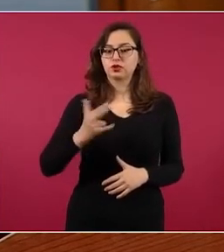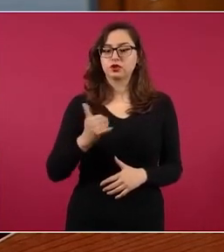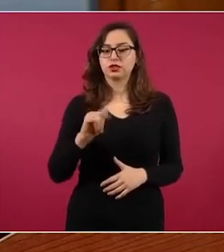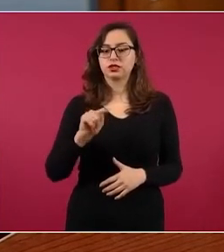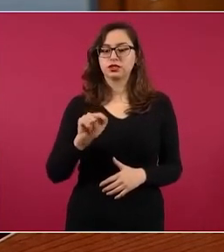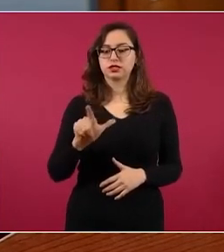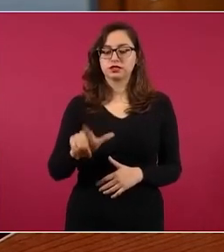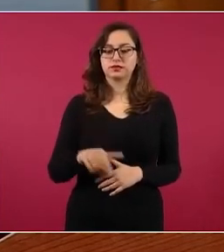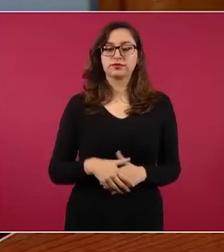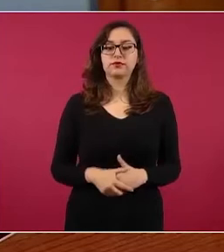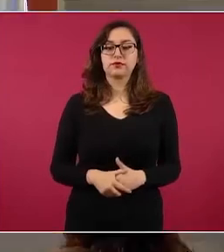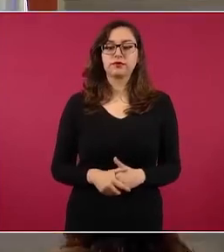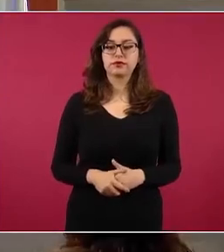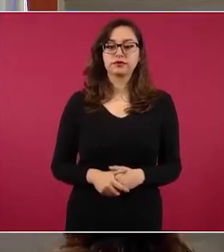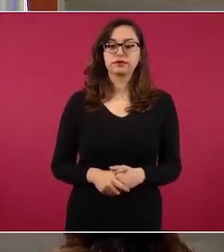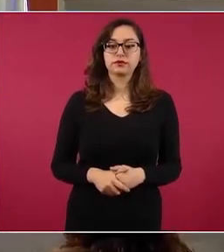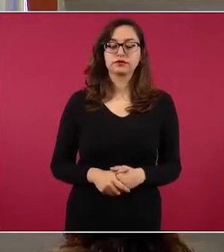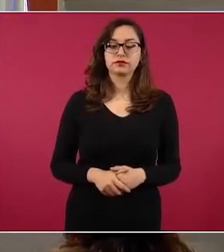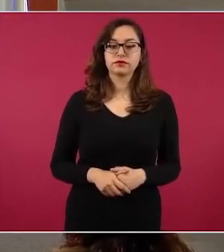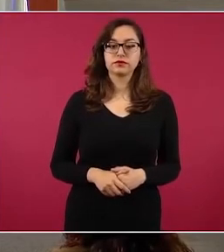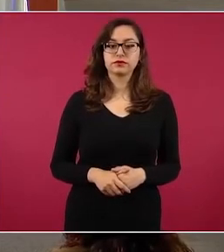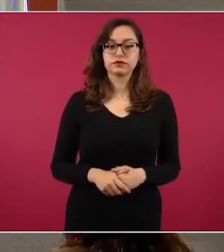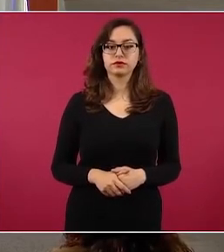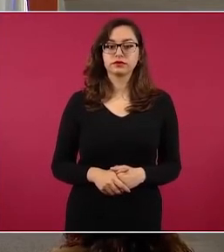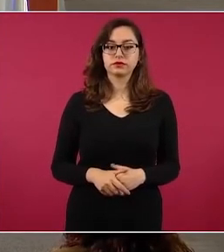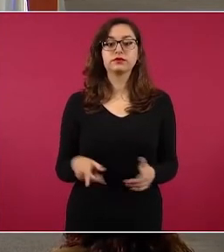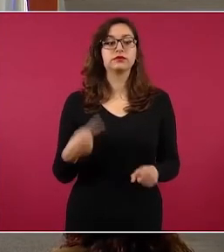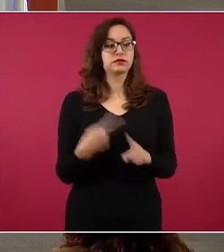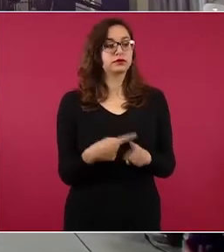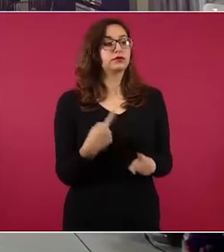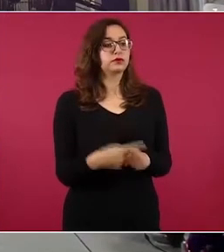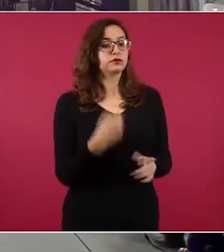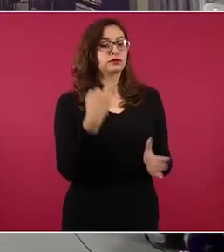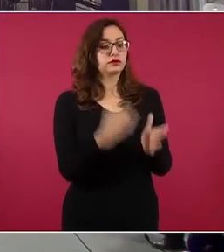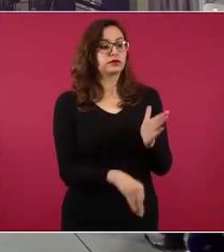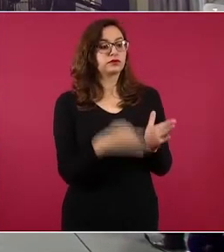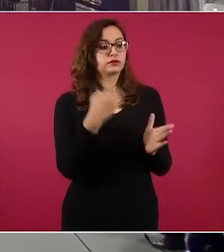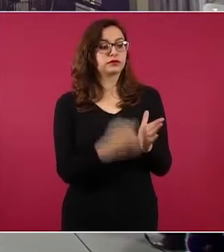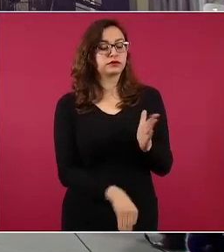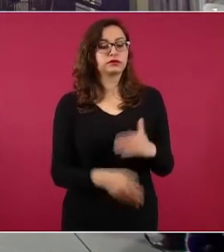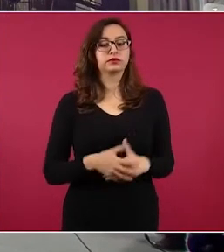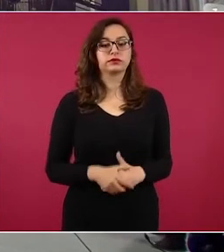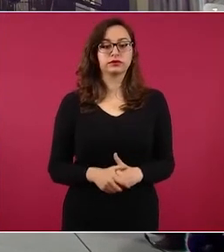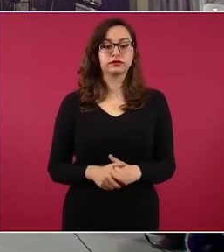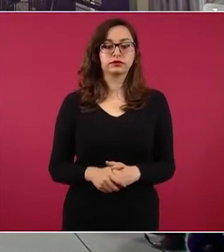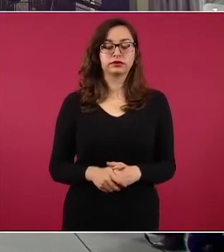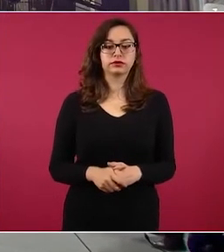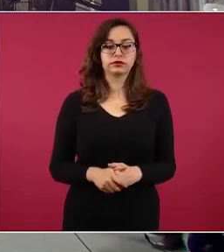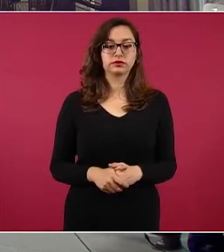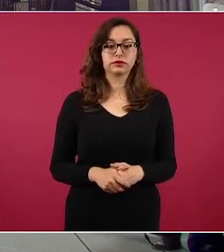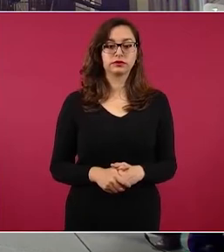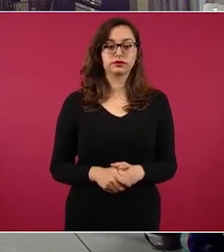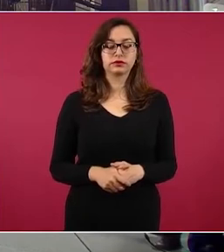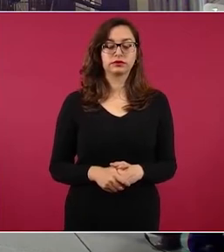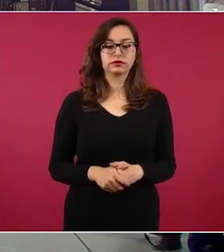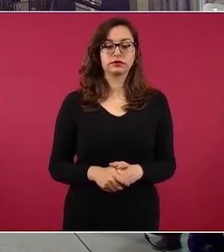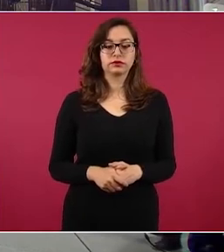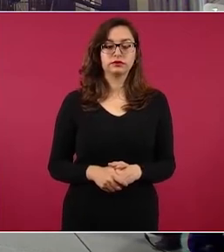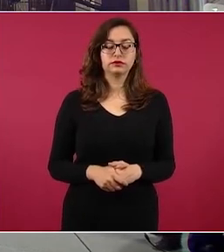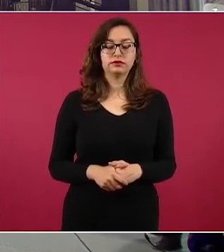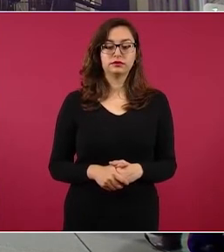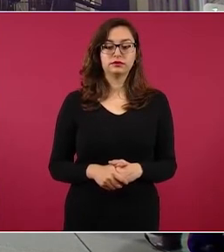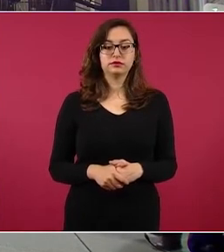¿Faltó? ¿Quién le falta? ¿Faltó? Ah. ¿Es que tiene?